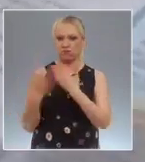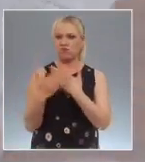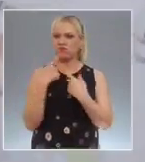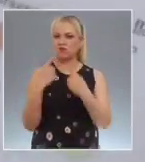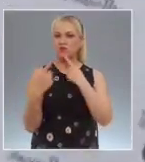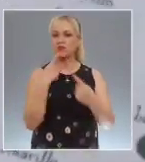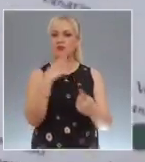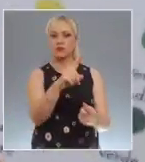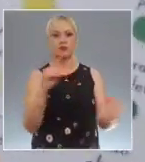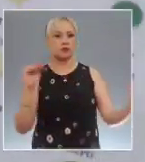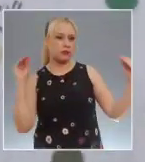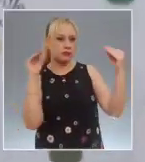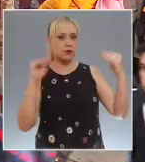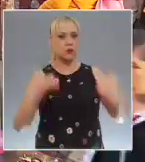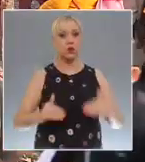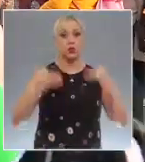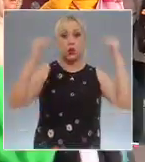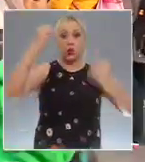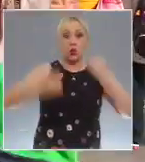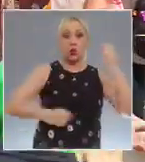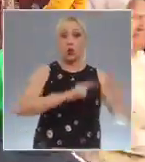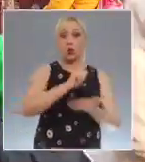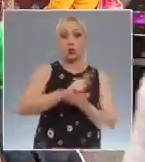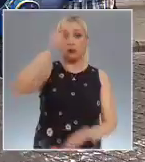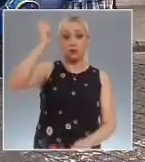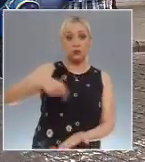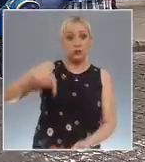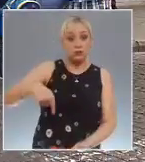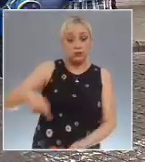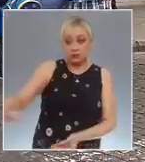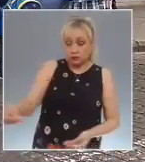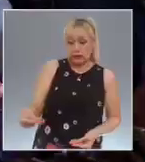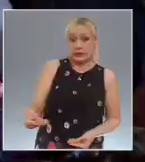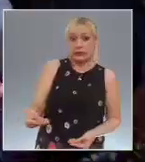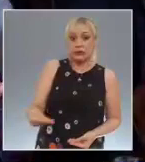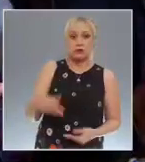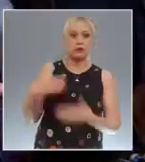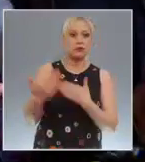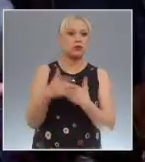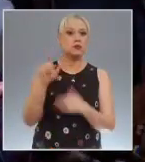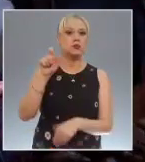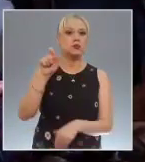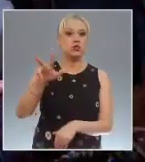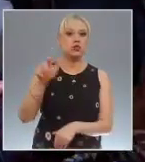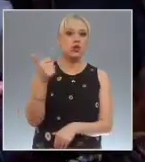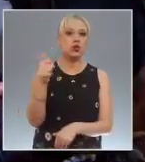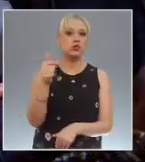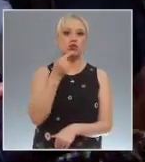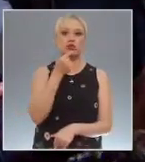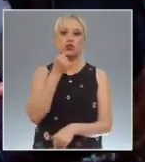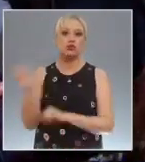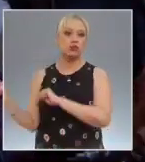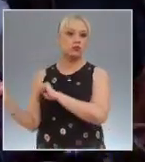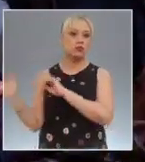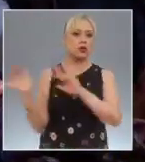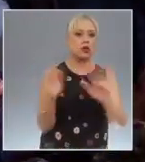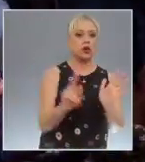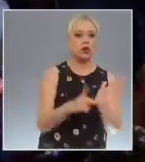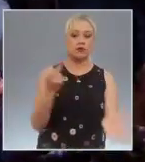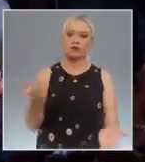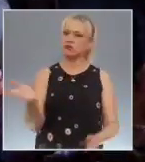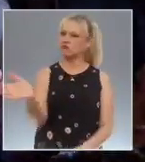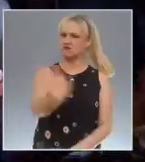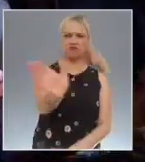agosto cuando inicie el ciclo escolar 2023-2024. Luchará contra la ignorancia y sus efectos, las